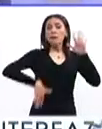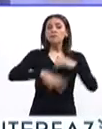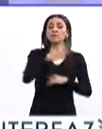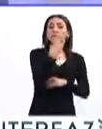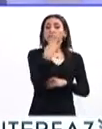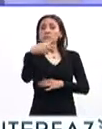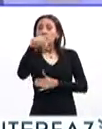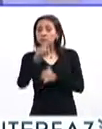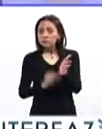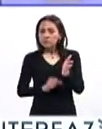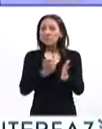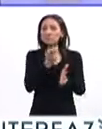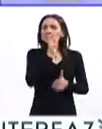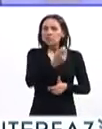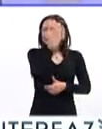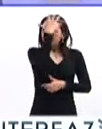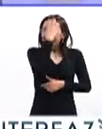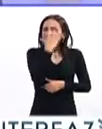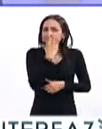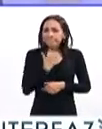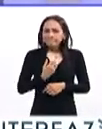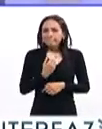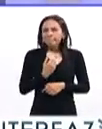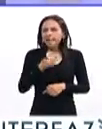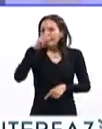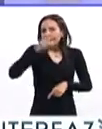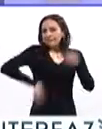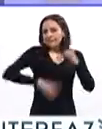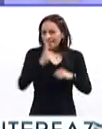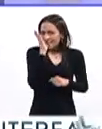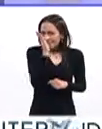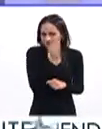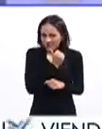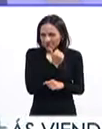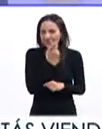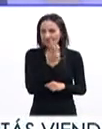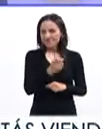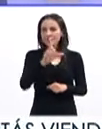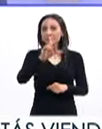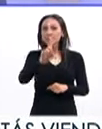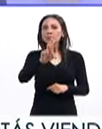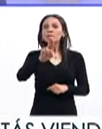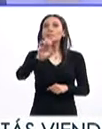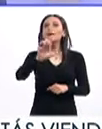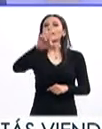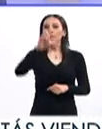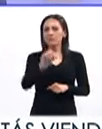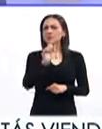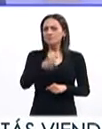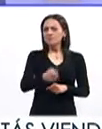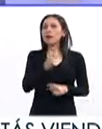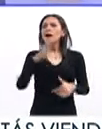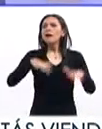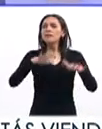duelo, esa tristeza, por supuesto, inevitable, pero que se asocia muchas veces con